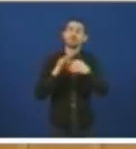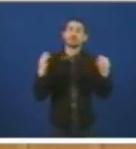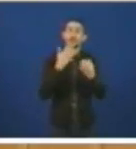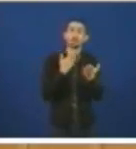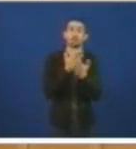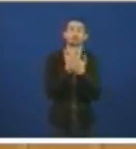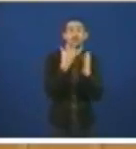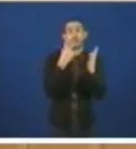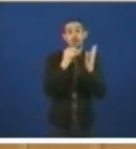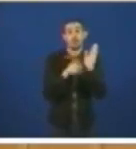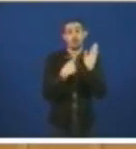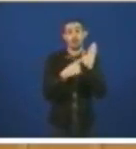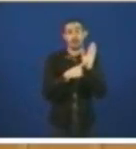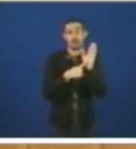lei